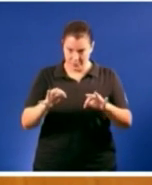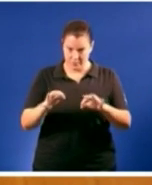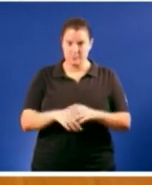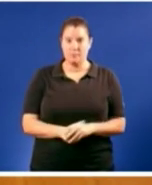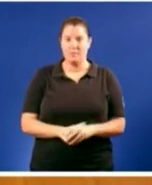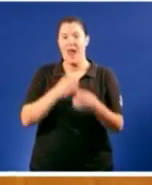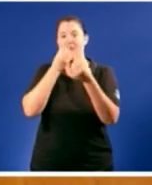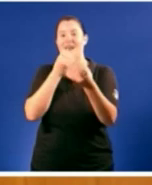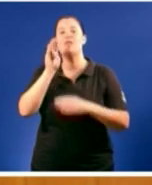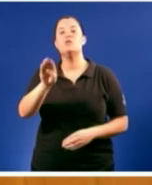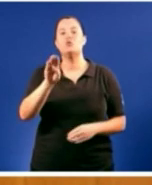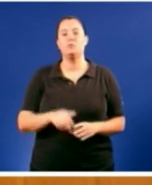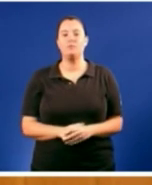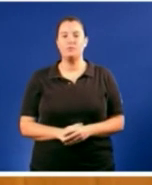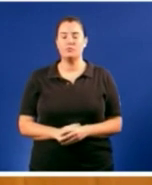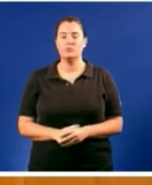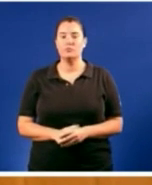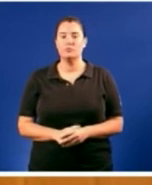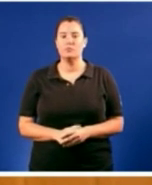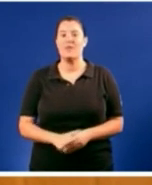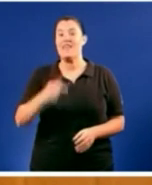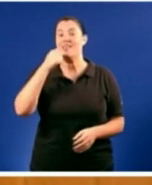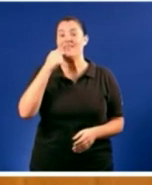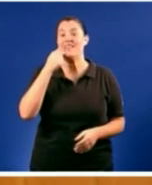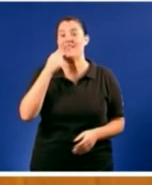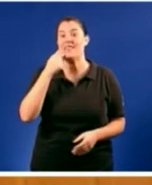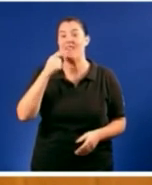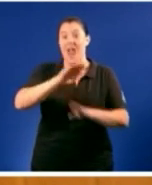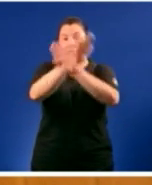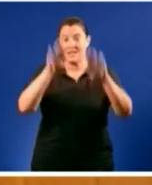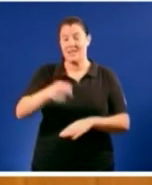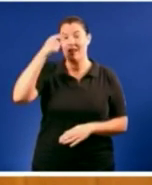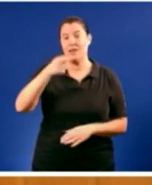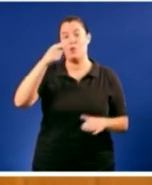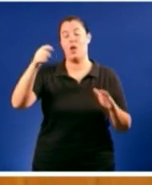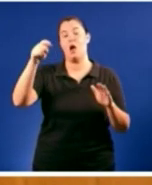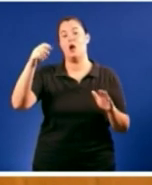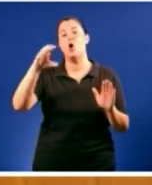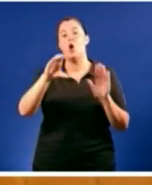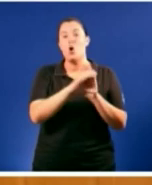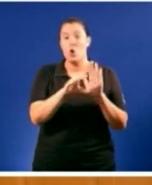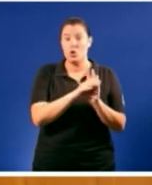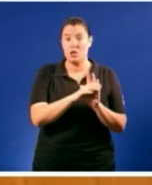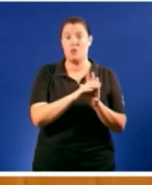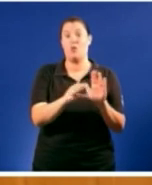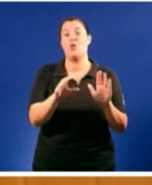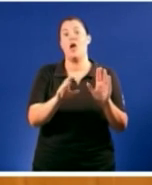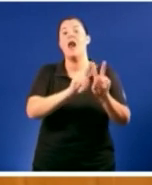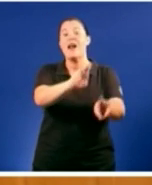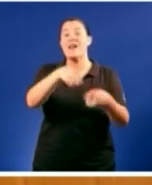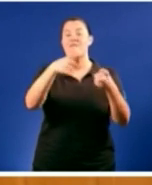declaracións. Desde a sentencia do Tribunal Constitucional que echou abaixo a reforma do Estatuto catalán,